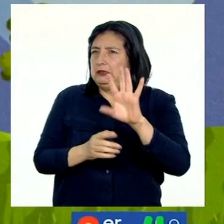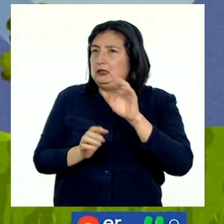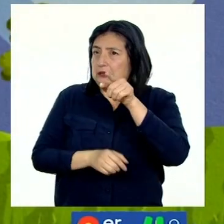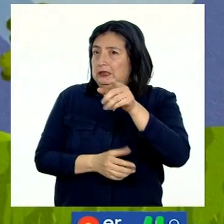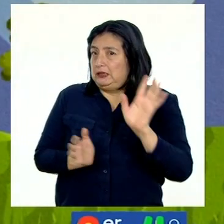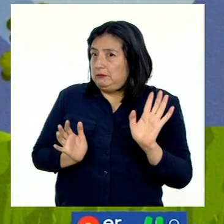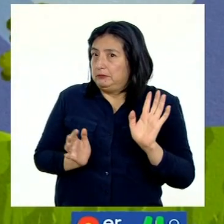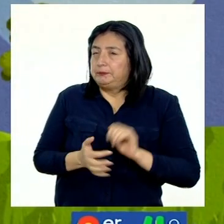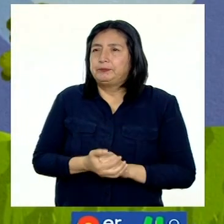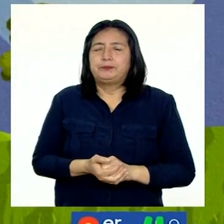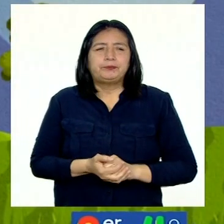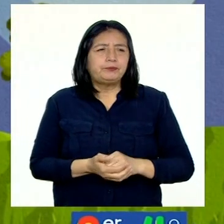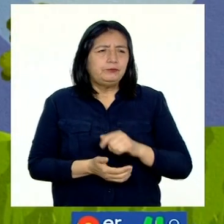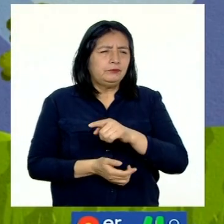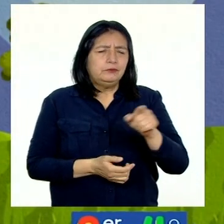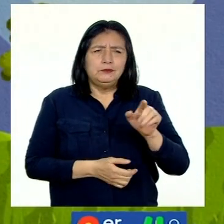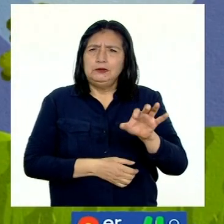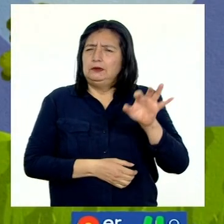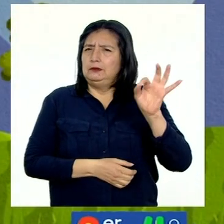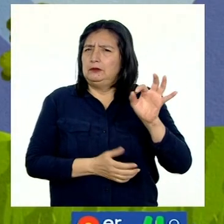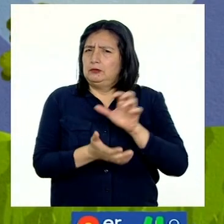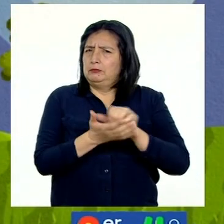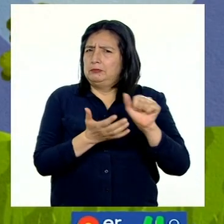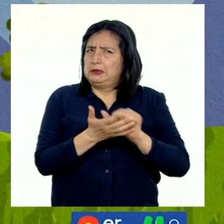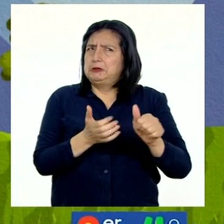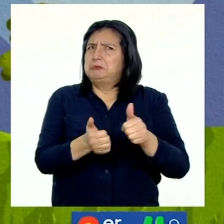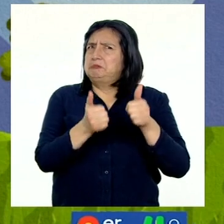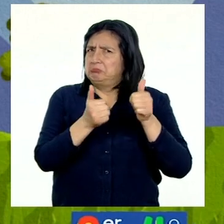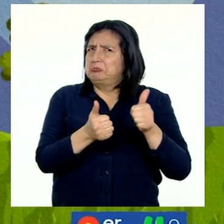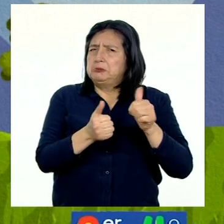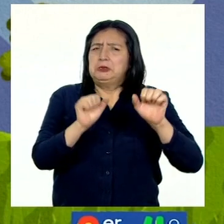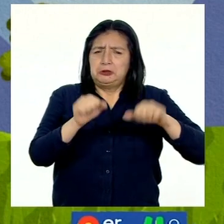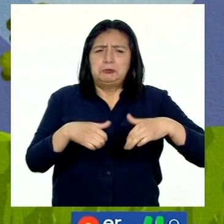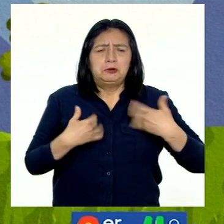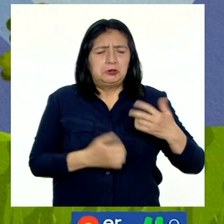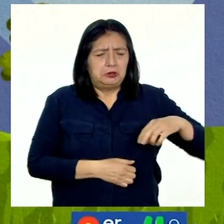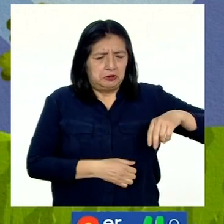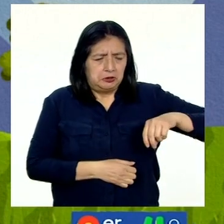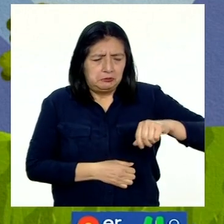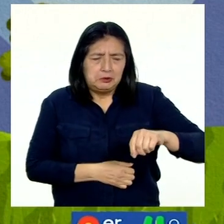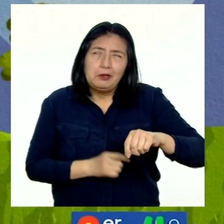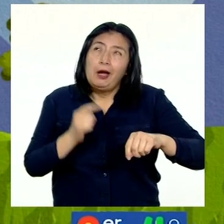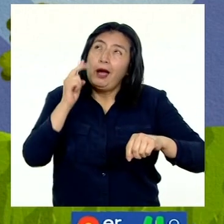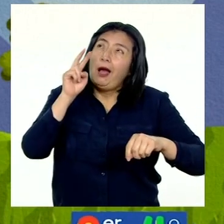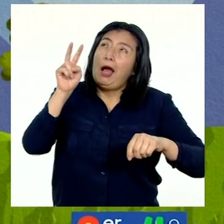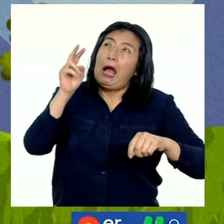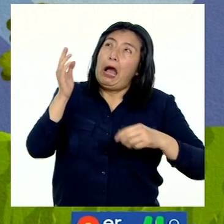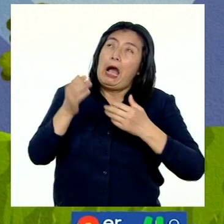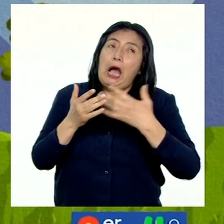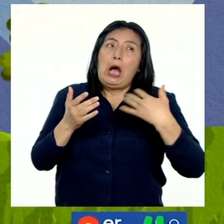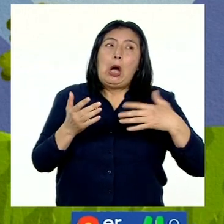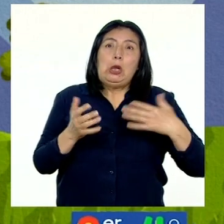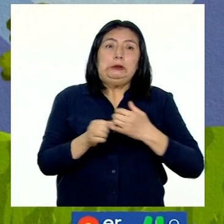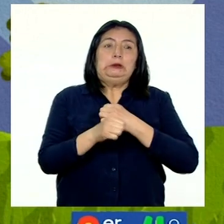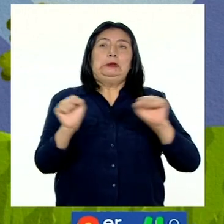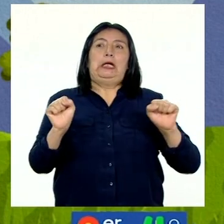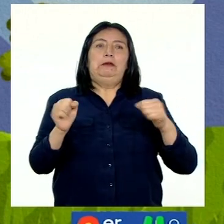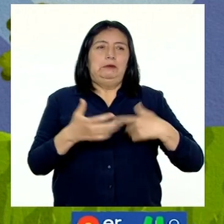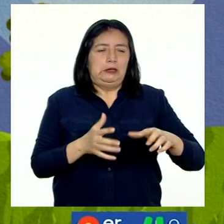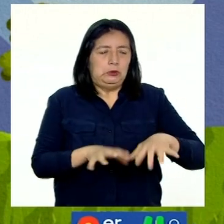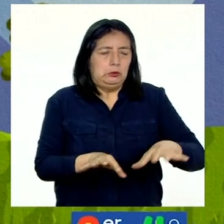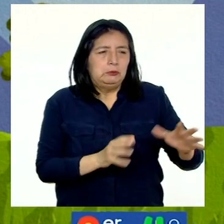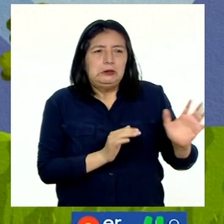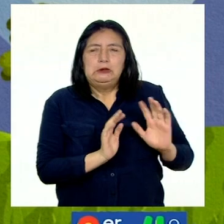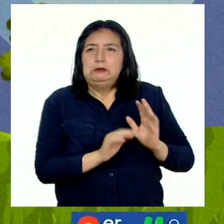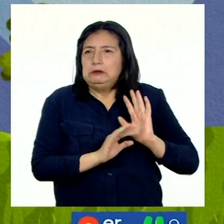esta forma, escogían los meses más apropiados para sembrar y podían prevenir desastres o salvar sus cosechas.